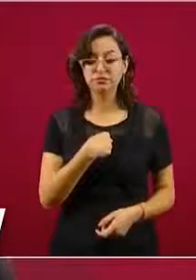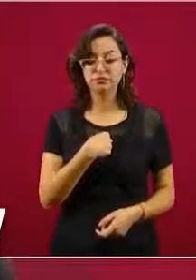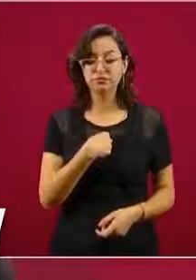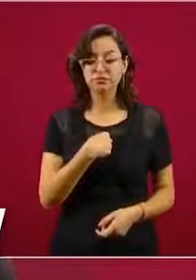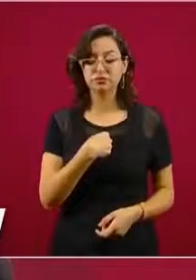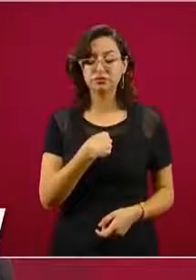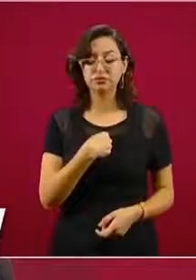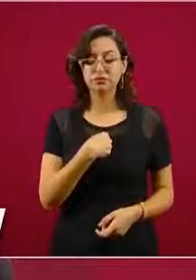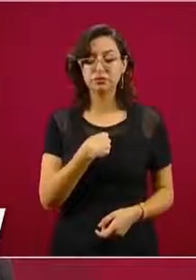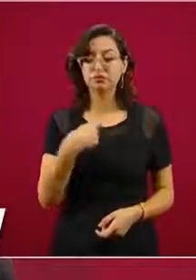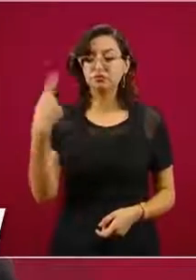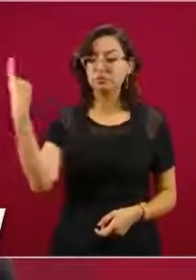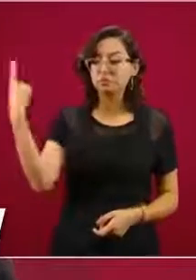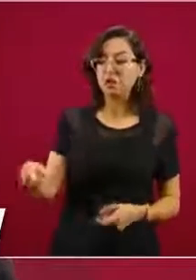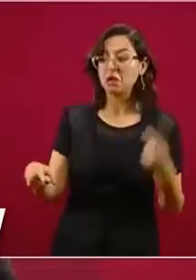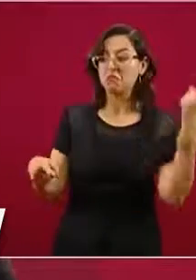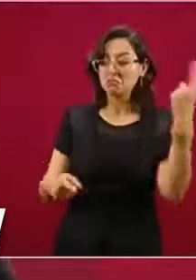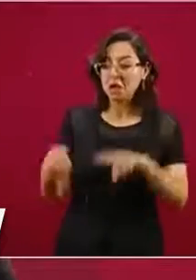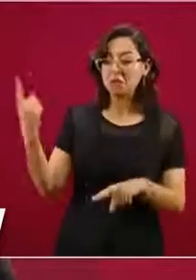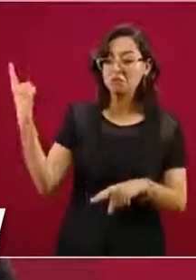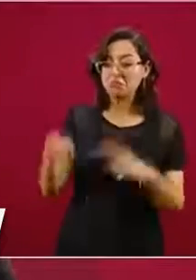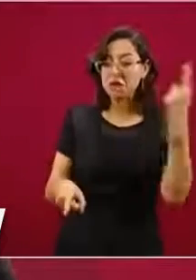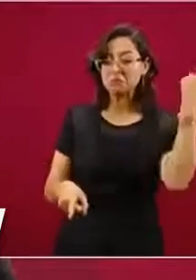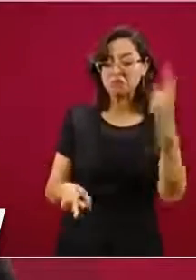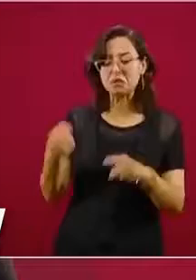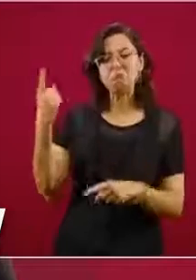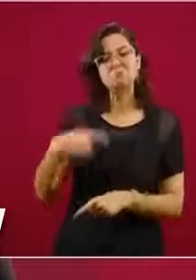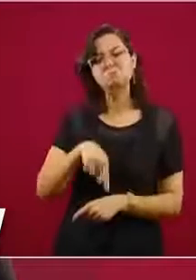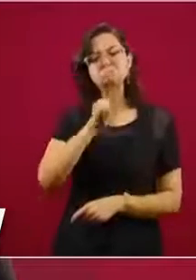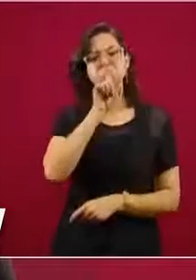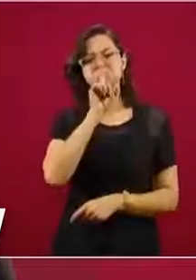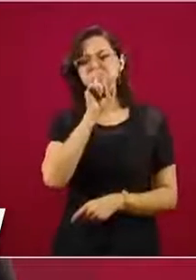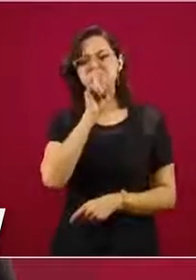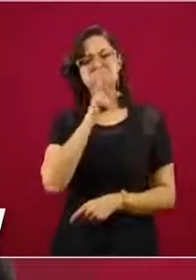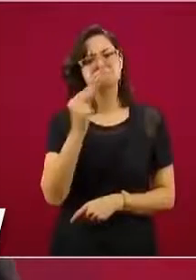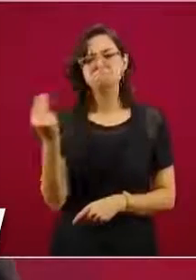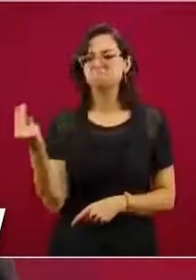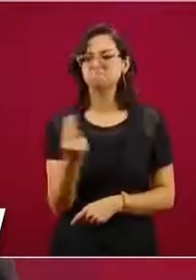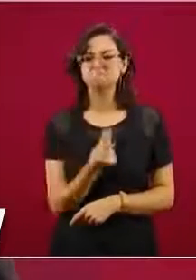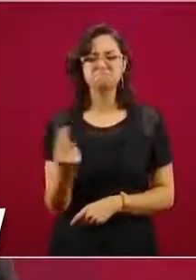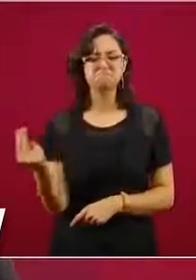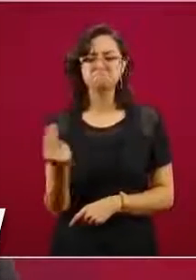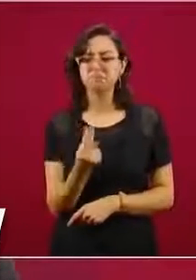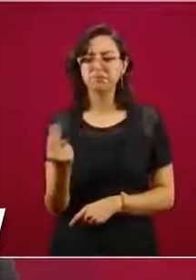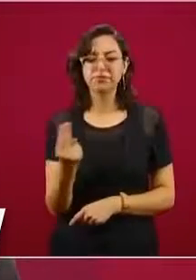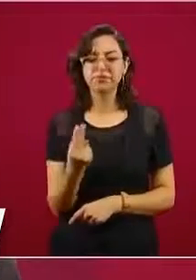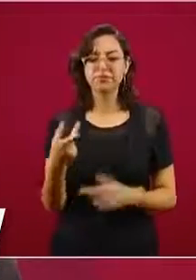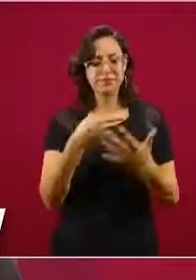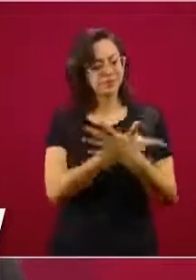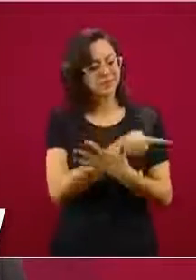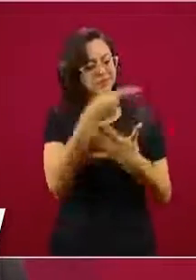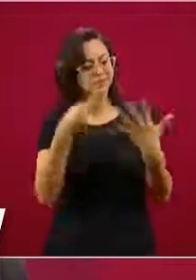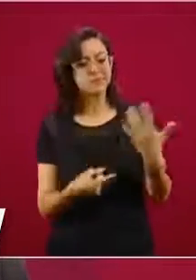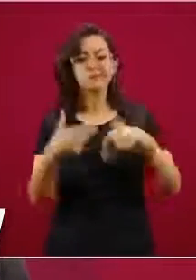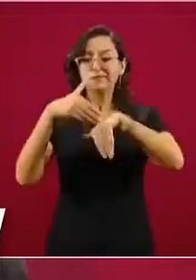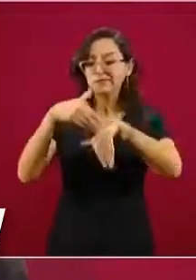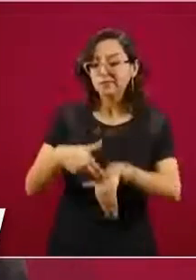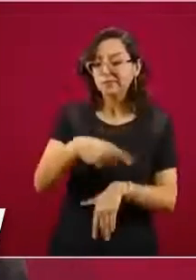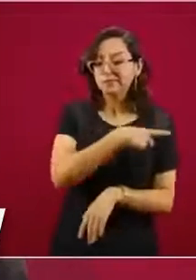insistiendo mucho en que se tienen que cumplir las medidas,